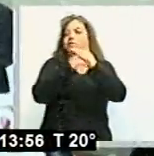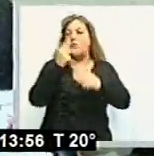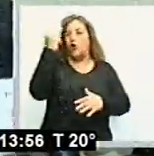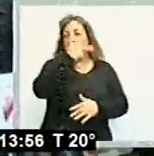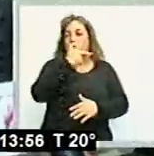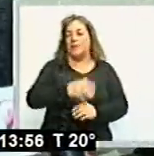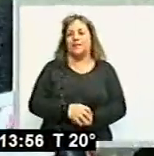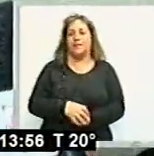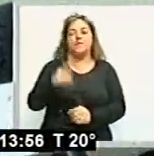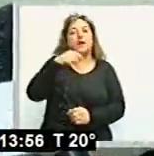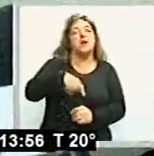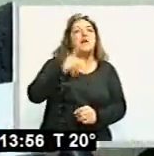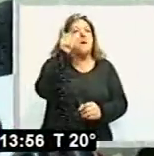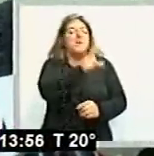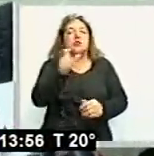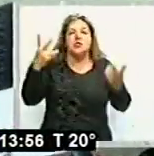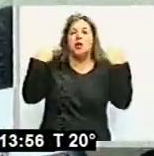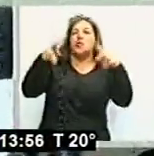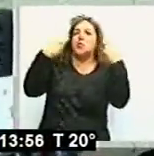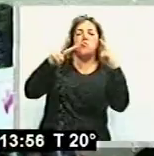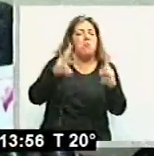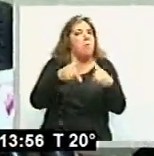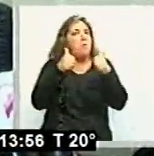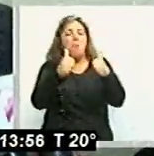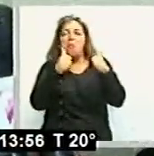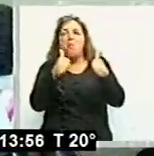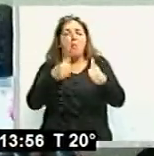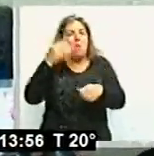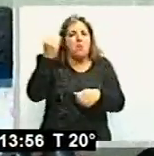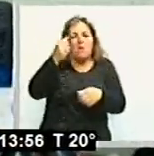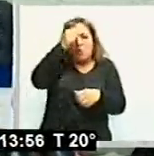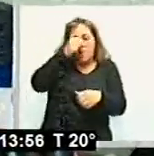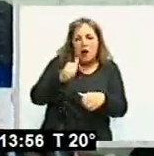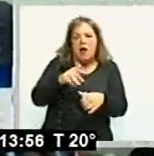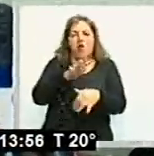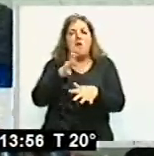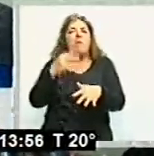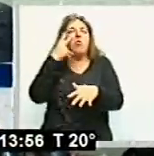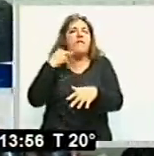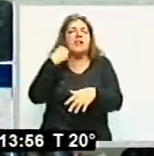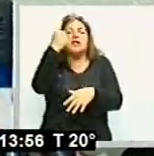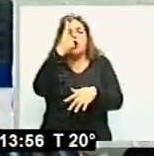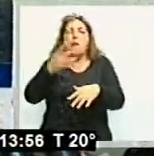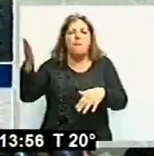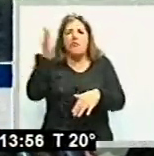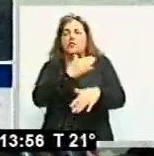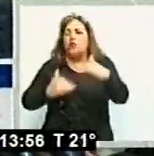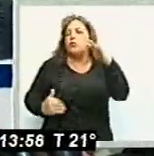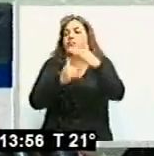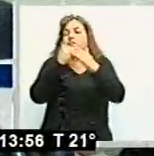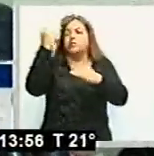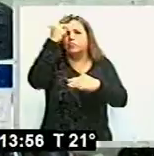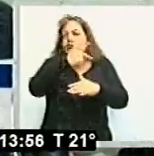Hemos tenido en términos turísticos un muy buen fin de semana largo. Hemos promediado un 91% de ocupación en Salta Capital, con